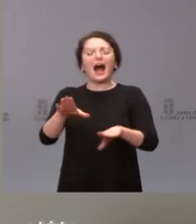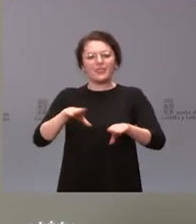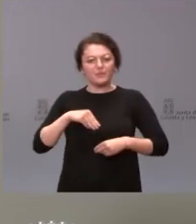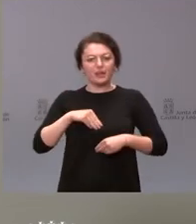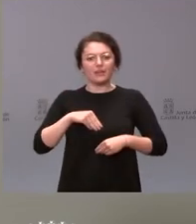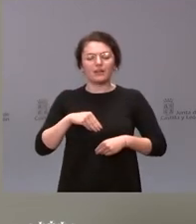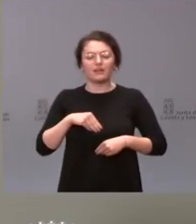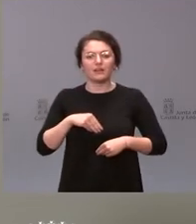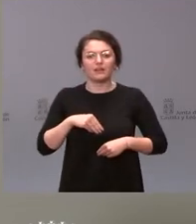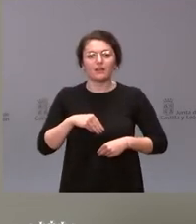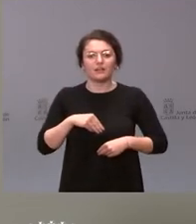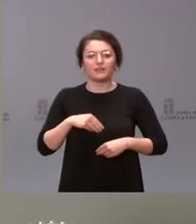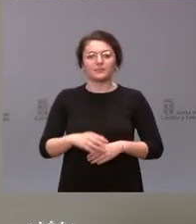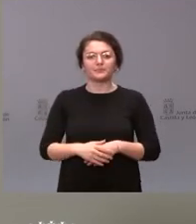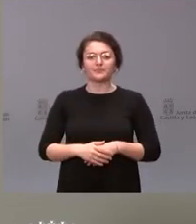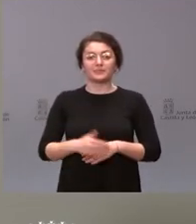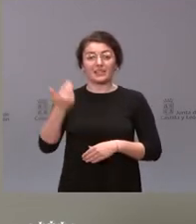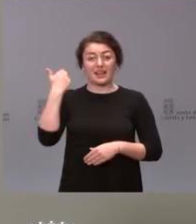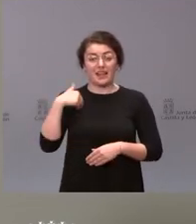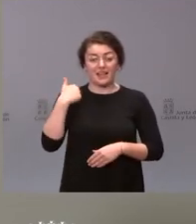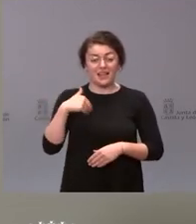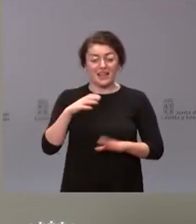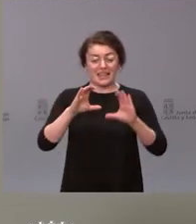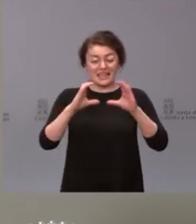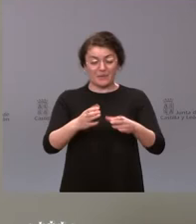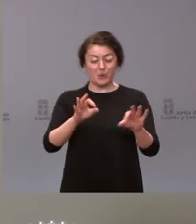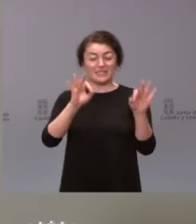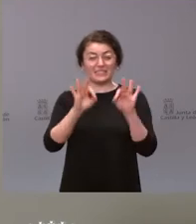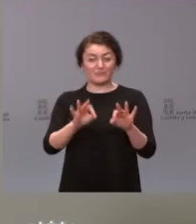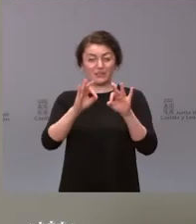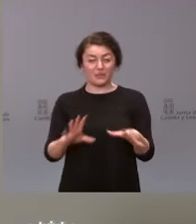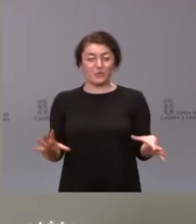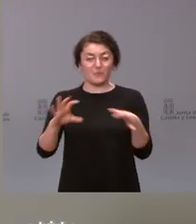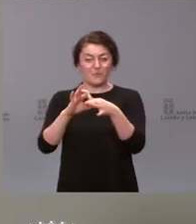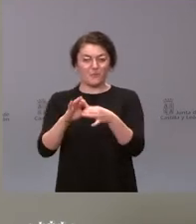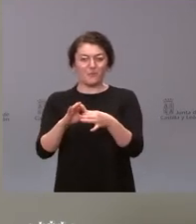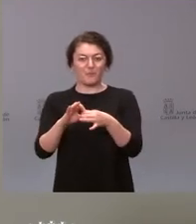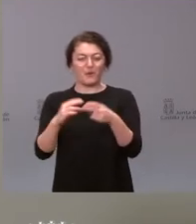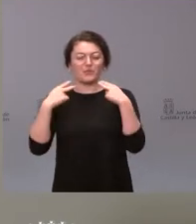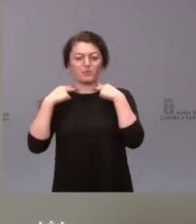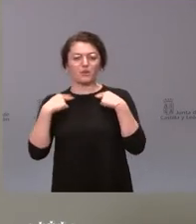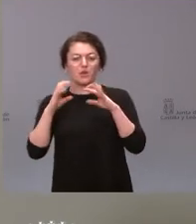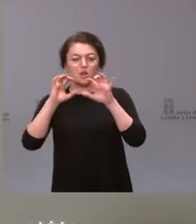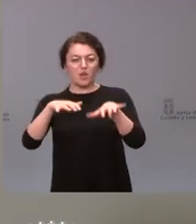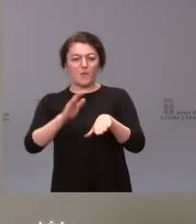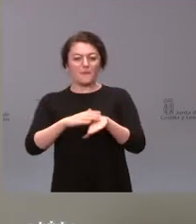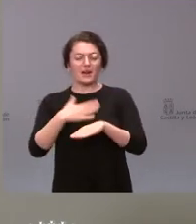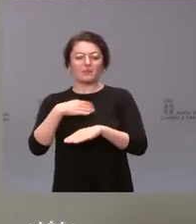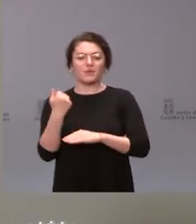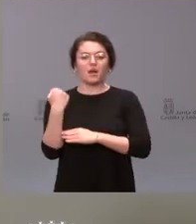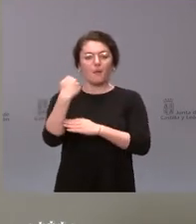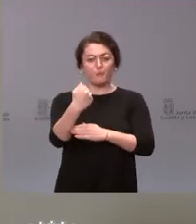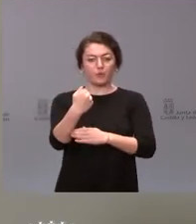específico vinculado, en este caso, también a la propia Diputación de León, que pudiéramos financiar y apoyar para realizar los trabajos de la mesa.